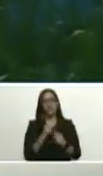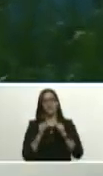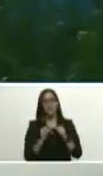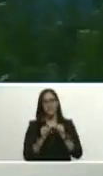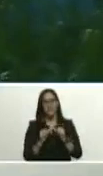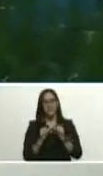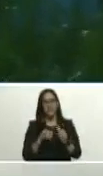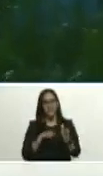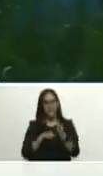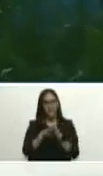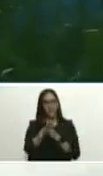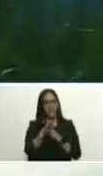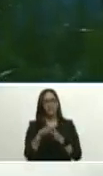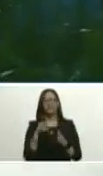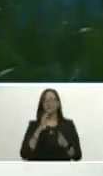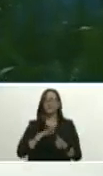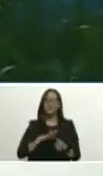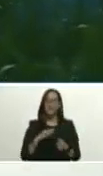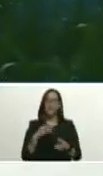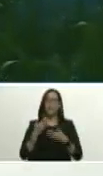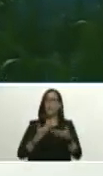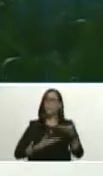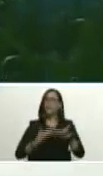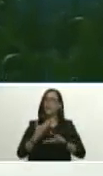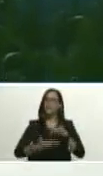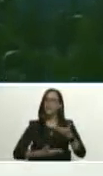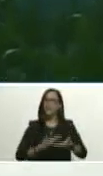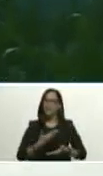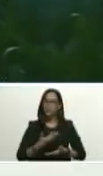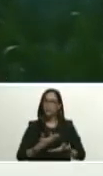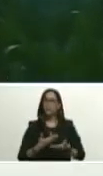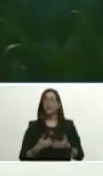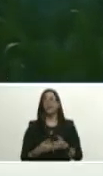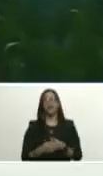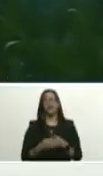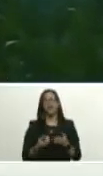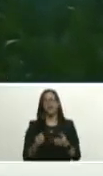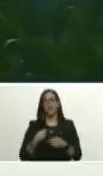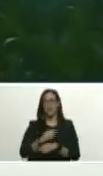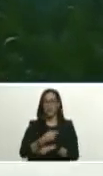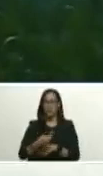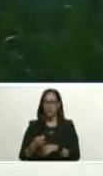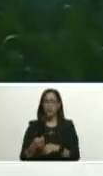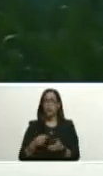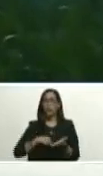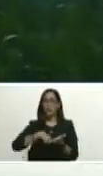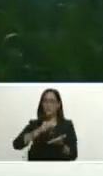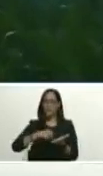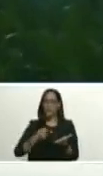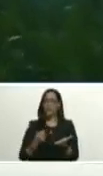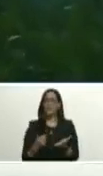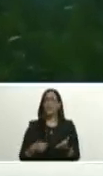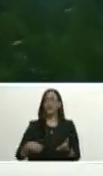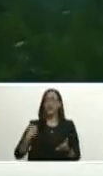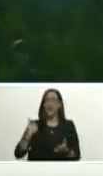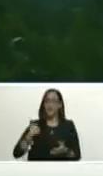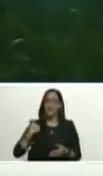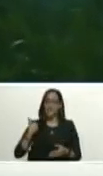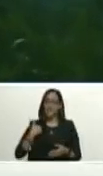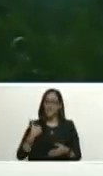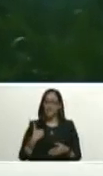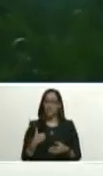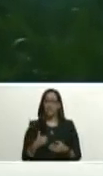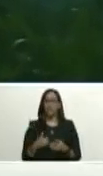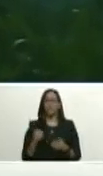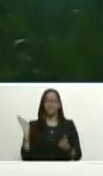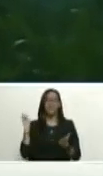ahí estamos compartiendo inversiones con una firma de Argentina inversionistas argentinas que